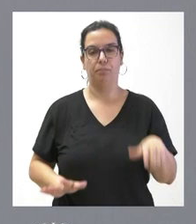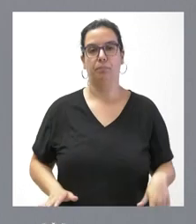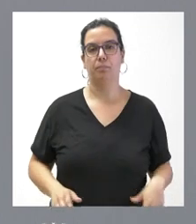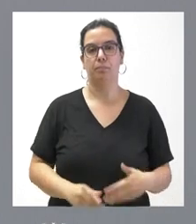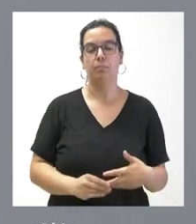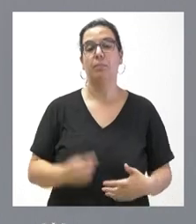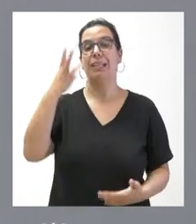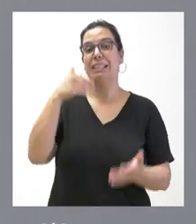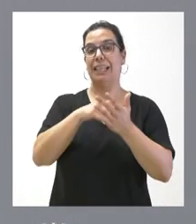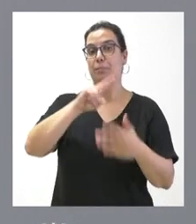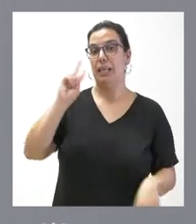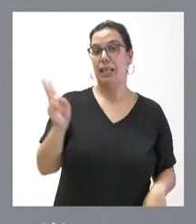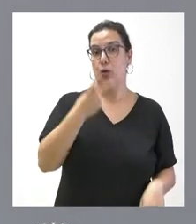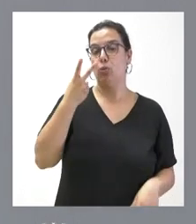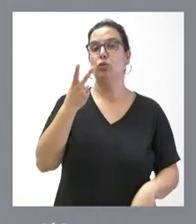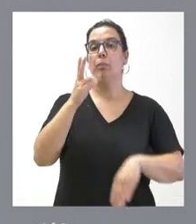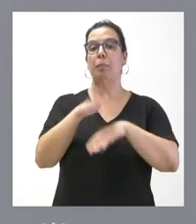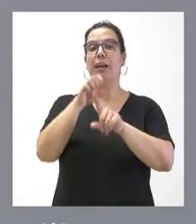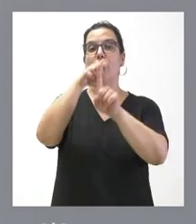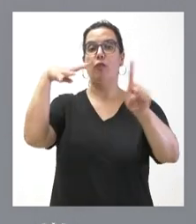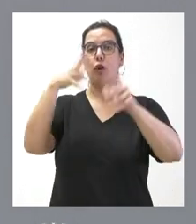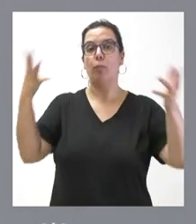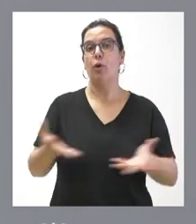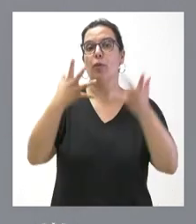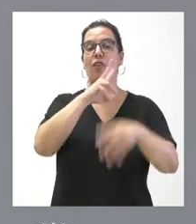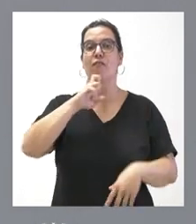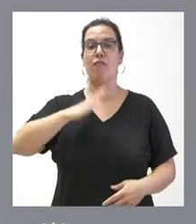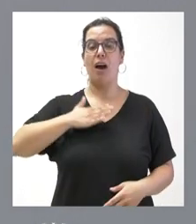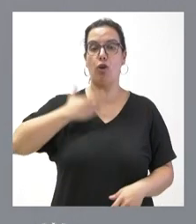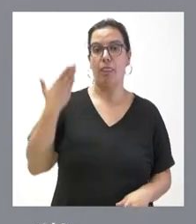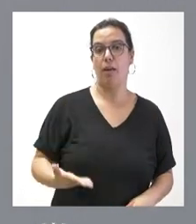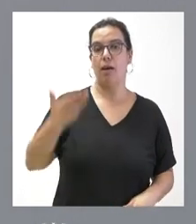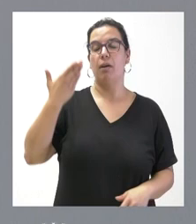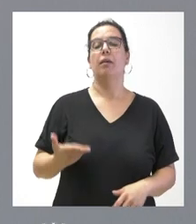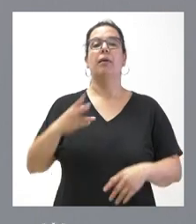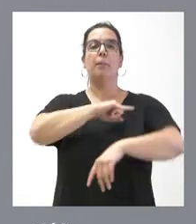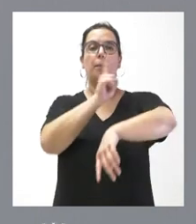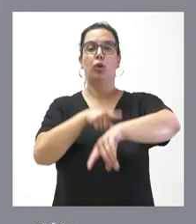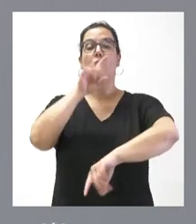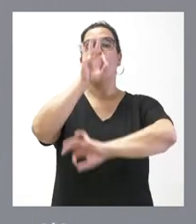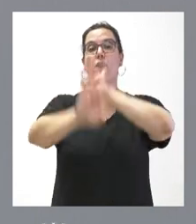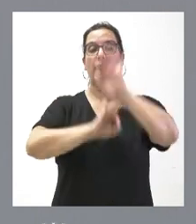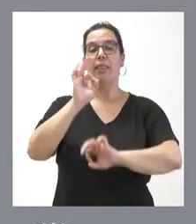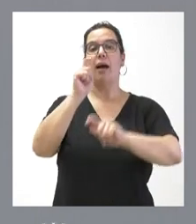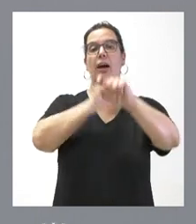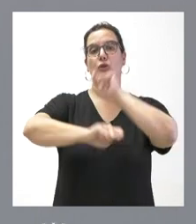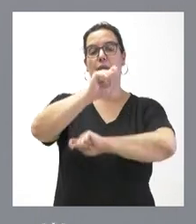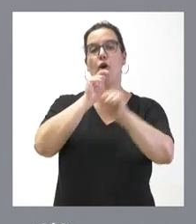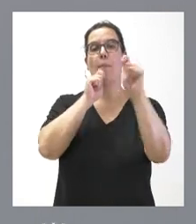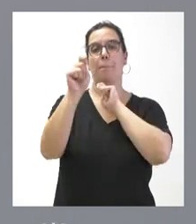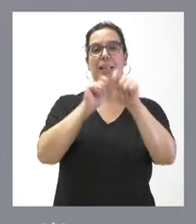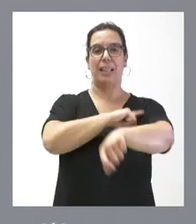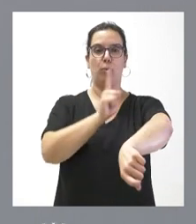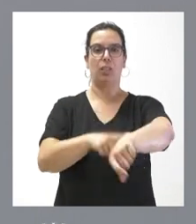3.000 euros para un foro de promoción de los valores del deporte organizado por la Asociación de la Prensa Deportiva de Valladolid.